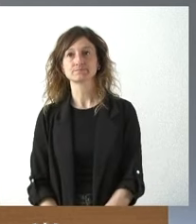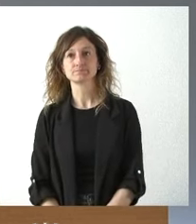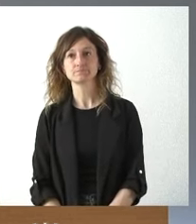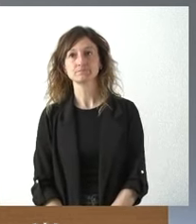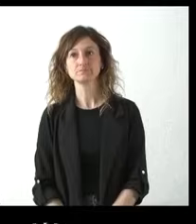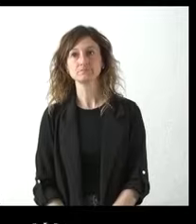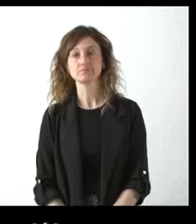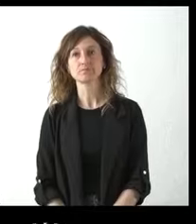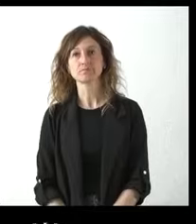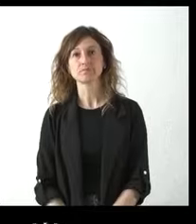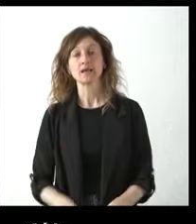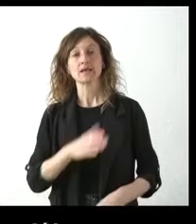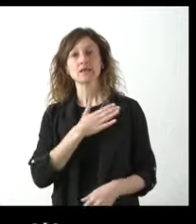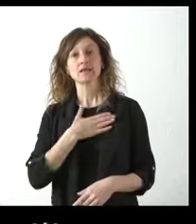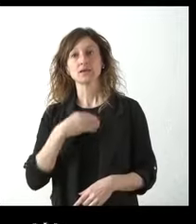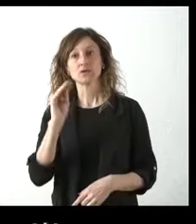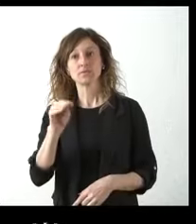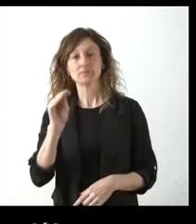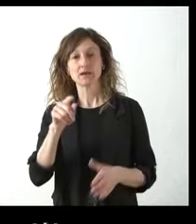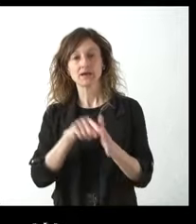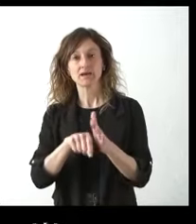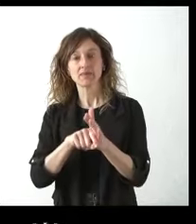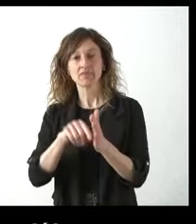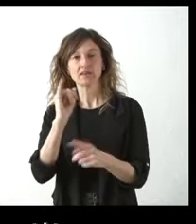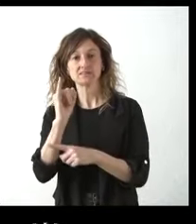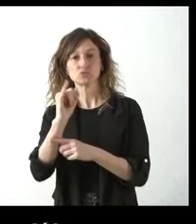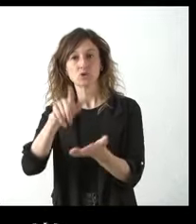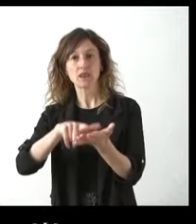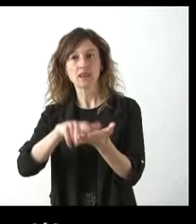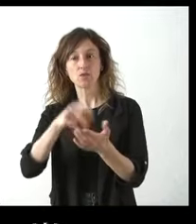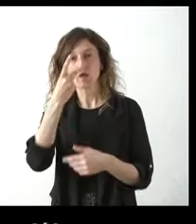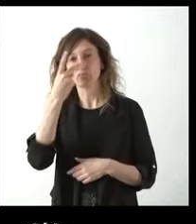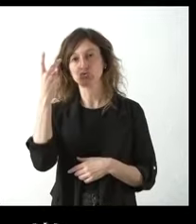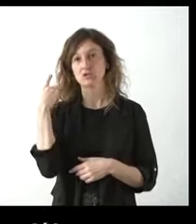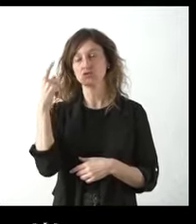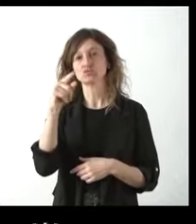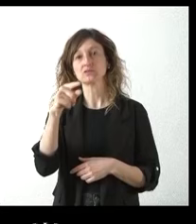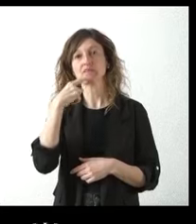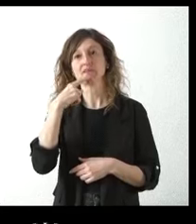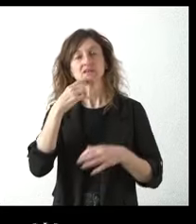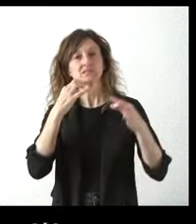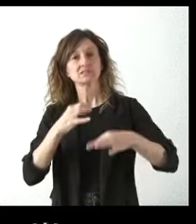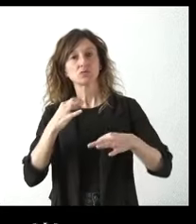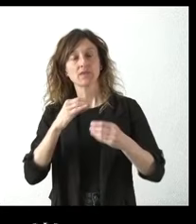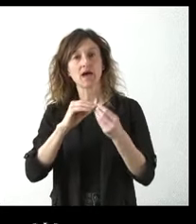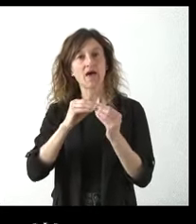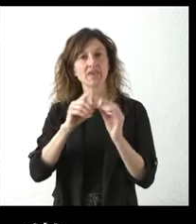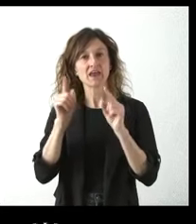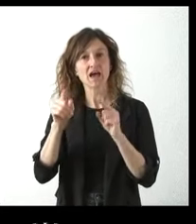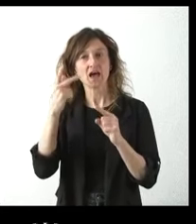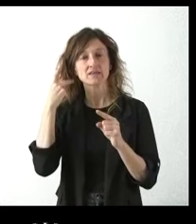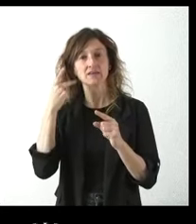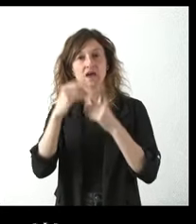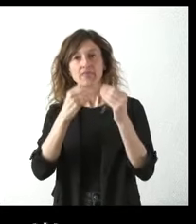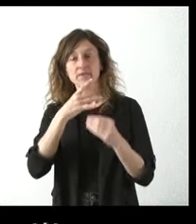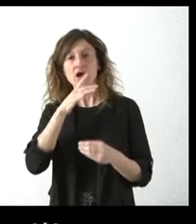Sí, le quiero preguntar por la gestión del Instituto de la Lengua hace dos años usted aseguraba que todo lo que se hizo ahí se hizo bien